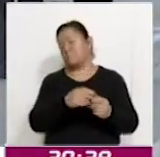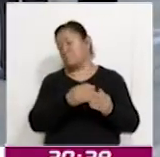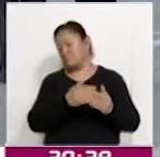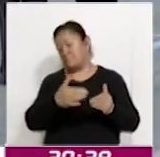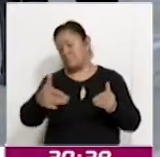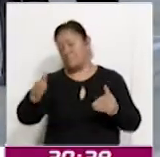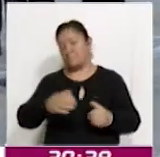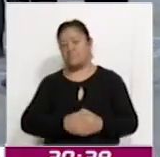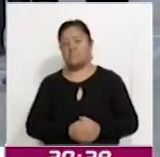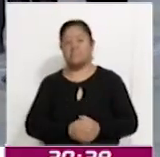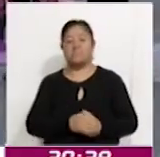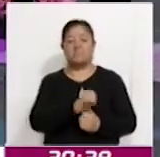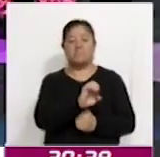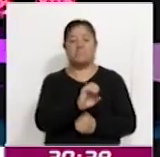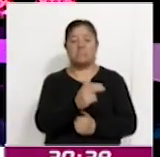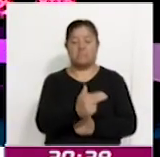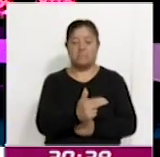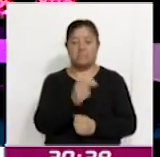Noticias, Erick Hernández.